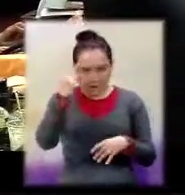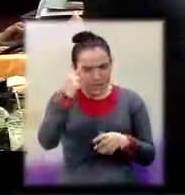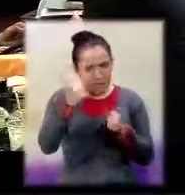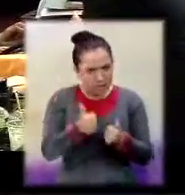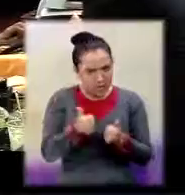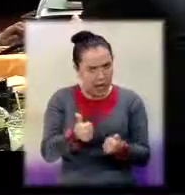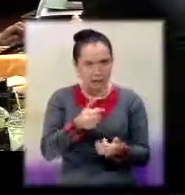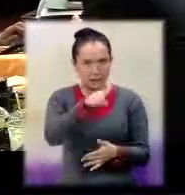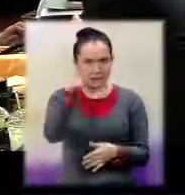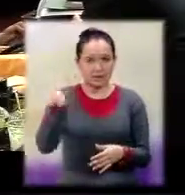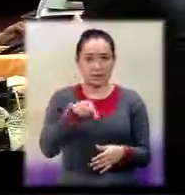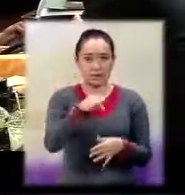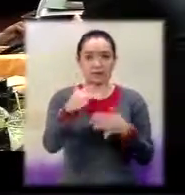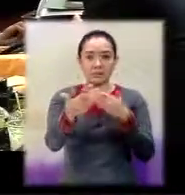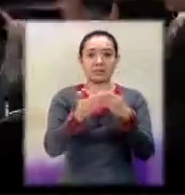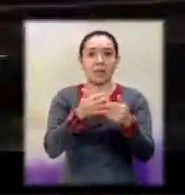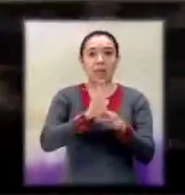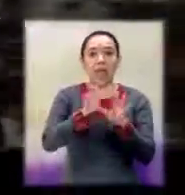ya tienen para su Black Friday.